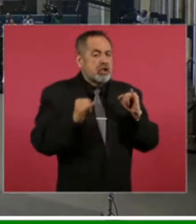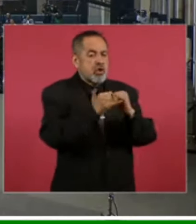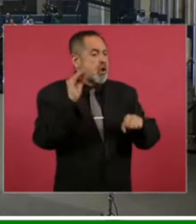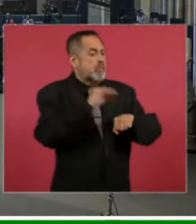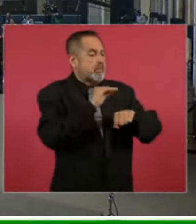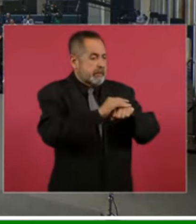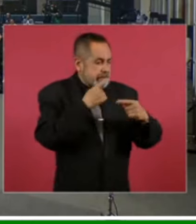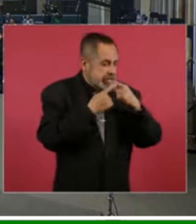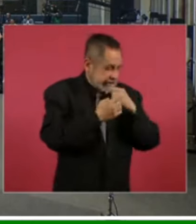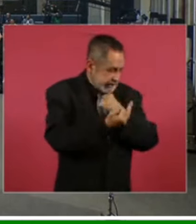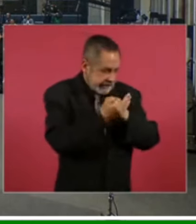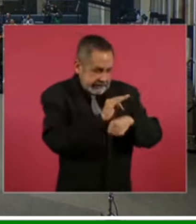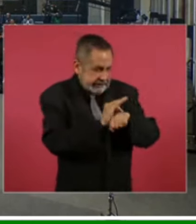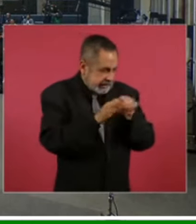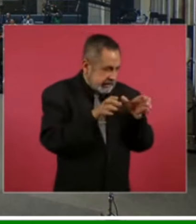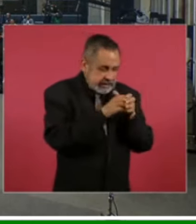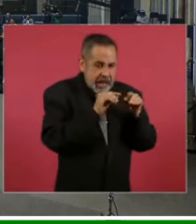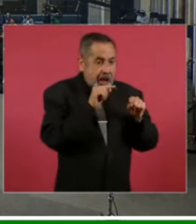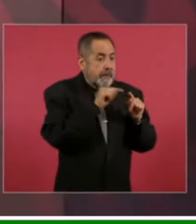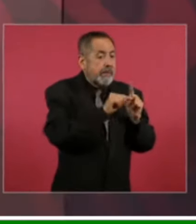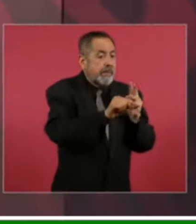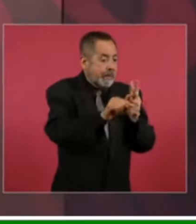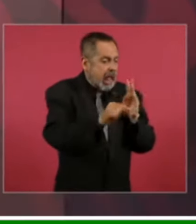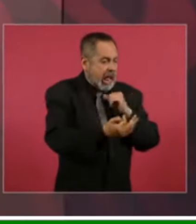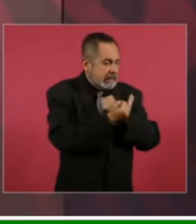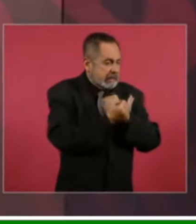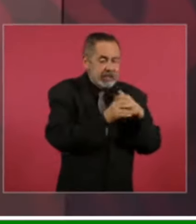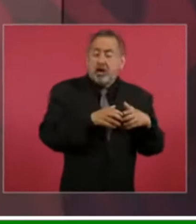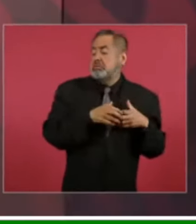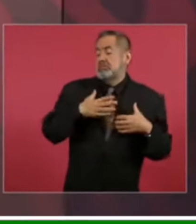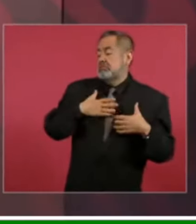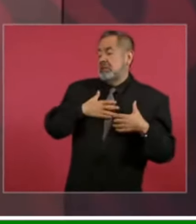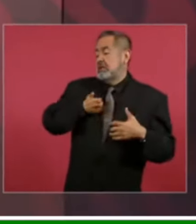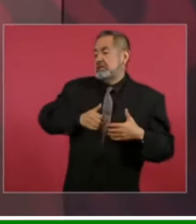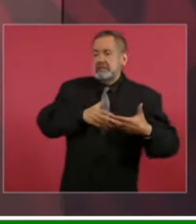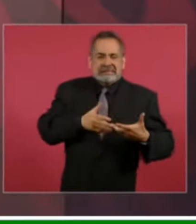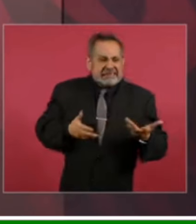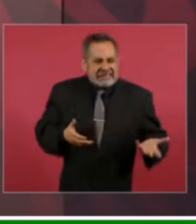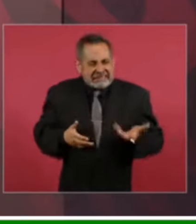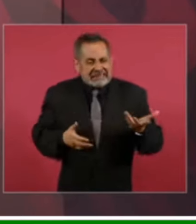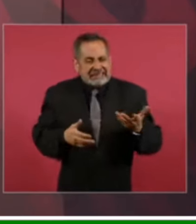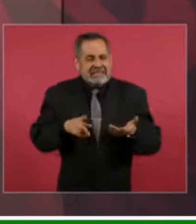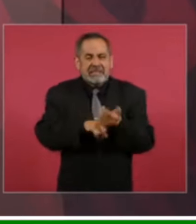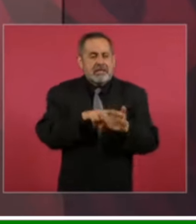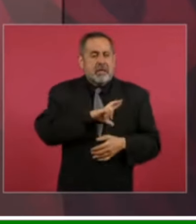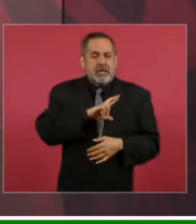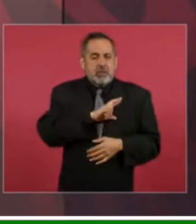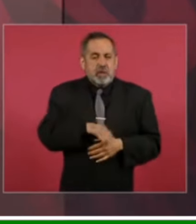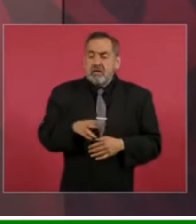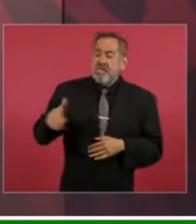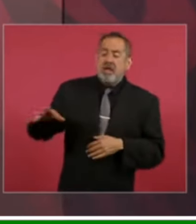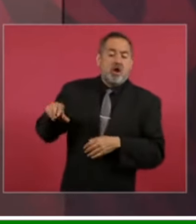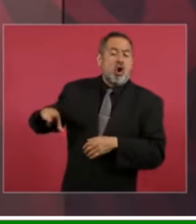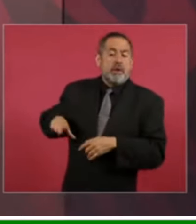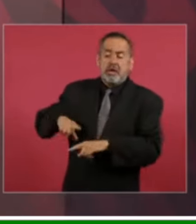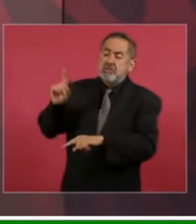andamiaje que se estableció durante el periodo neoliberal para proteger intereses particulares por encima